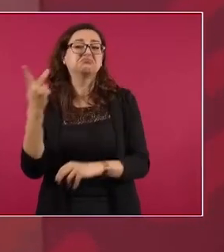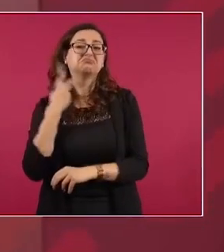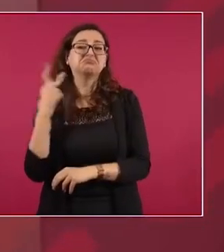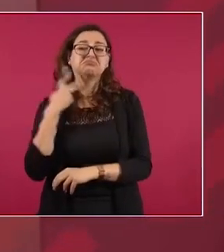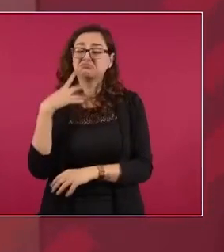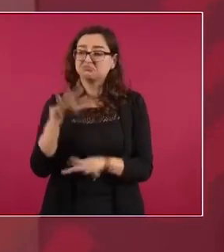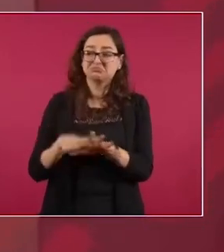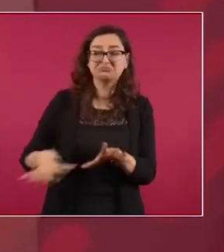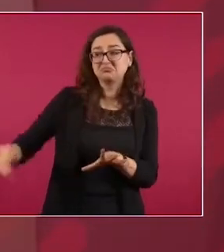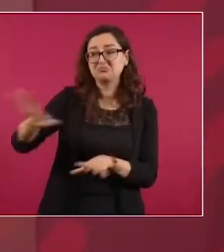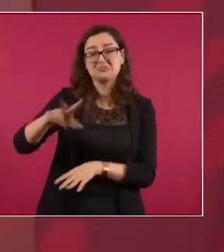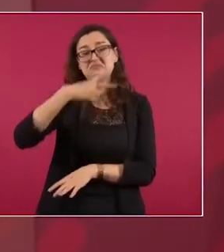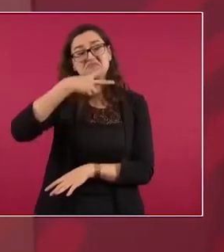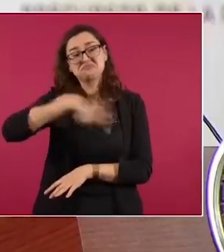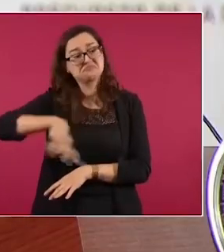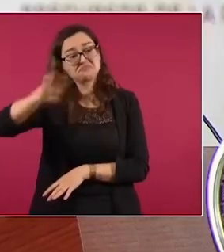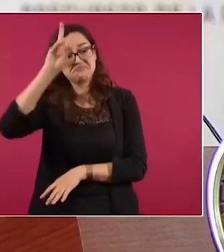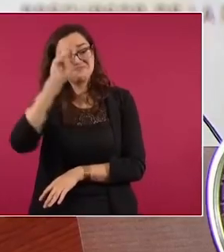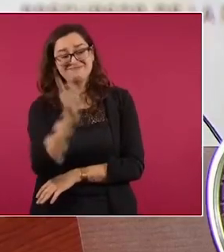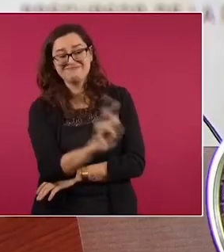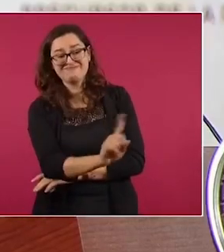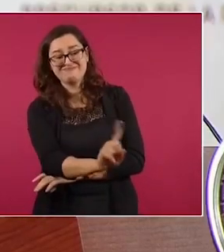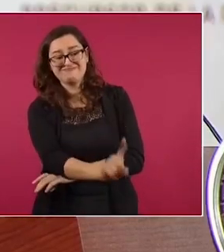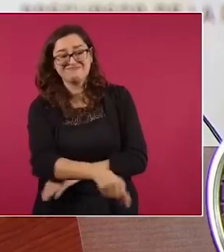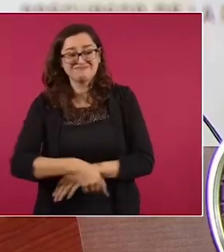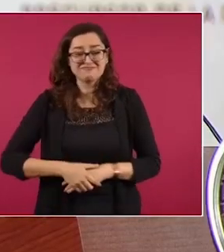El pueblo de México es mucha pieza.